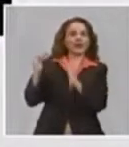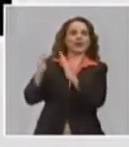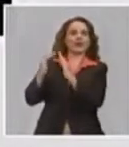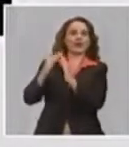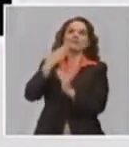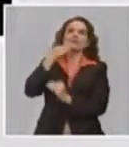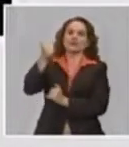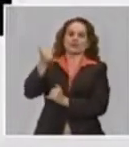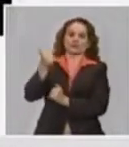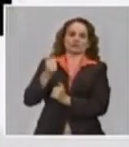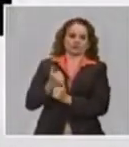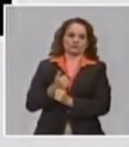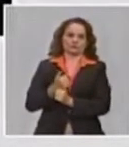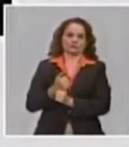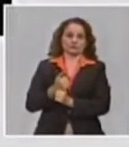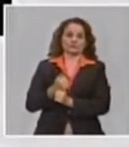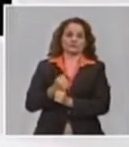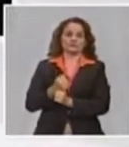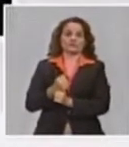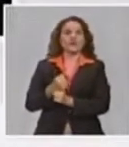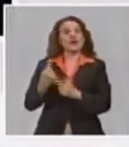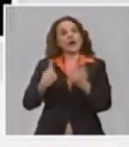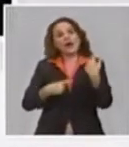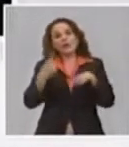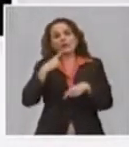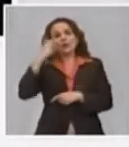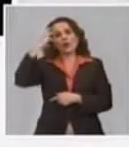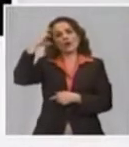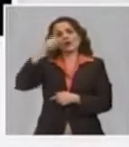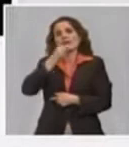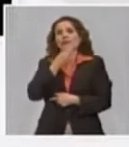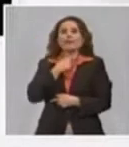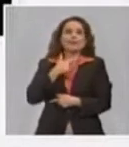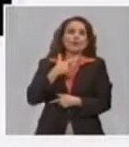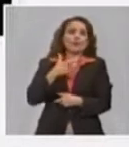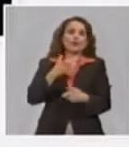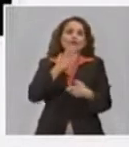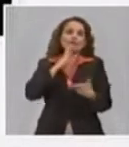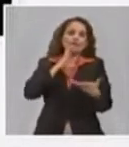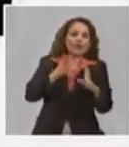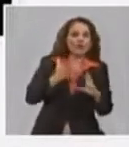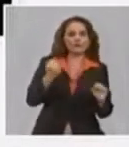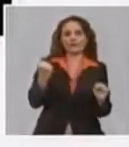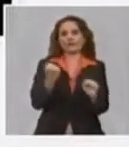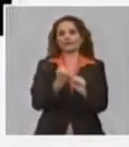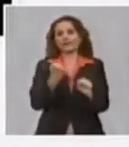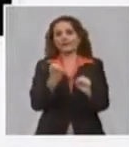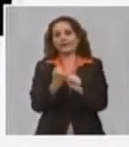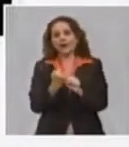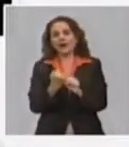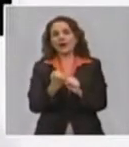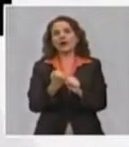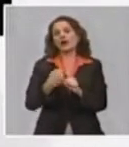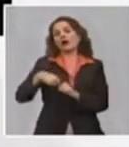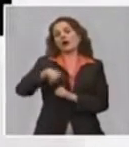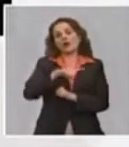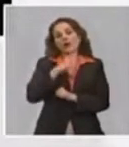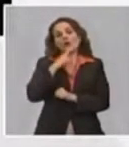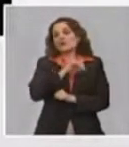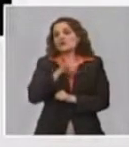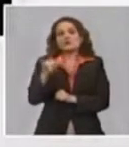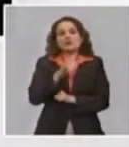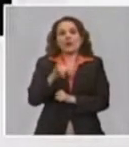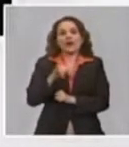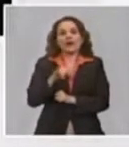Y hay otros organismos que por naturaleza de la labor que realizan, la forma en que se desarrolla el trabajo, también han tenido